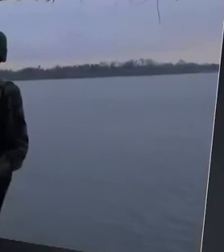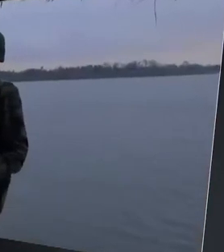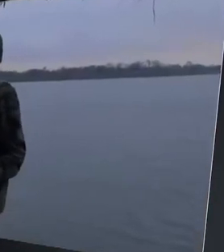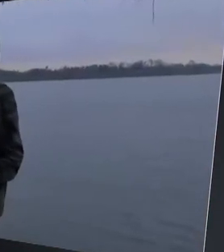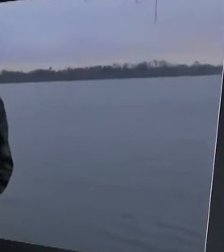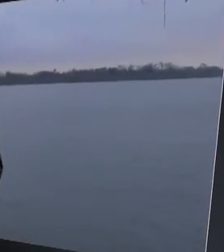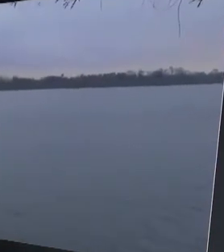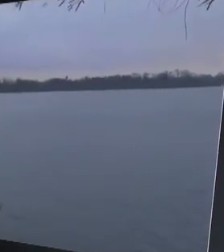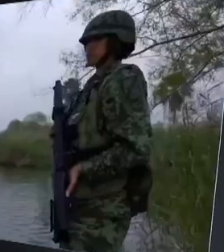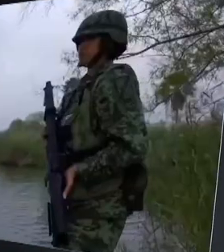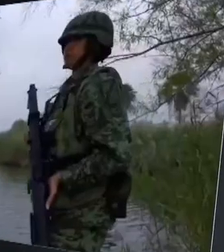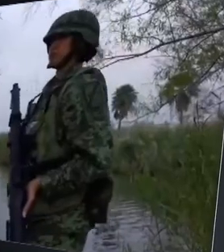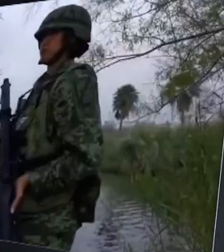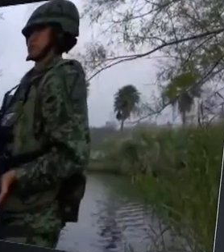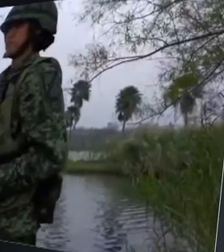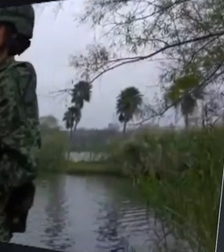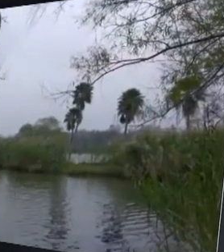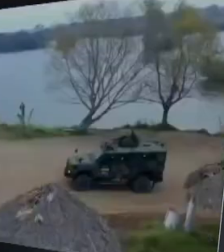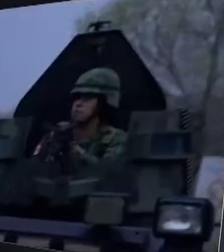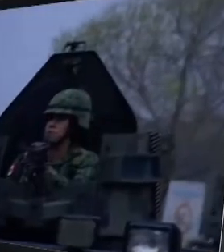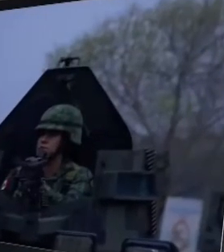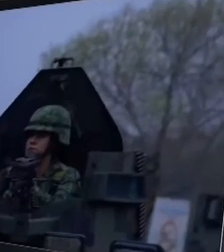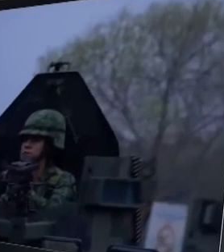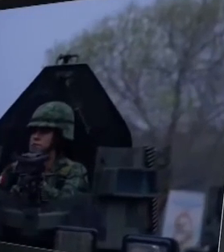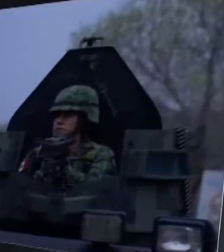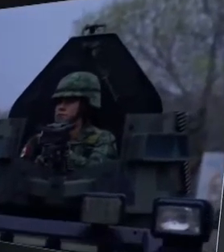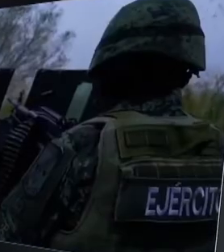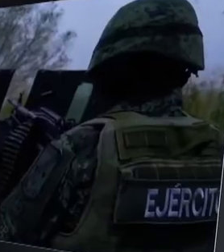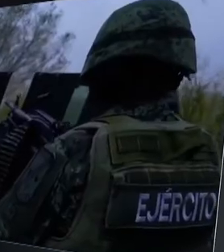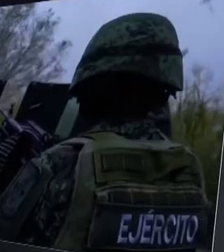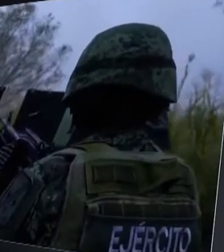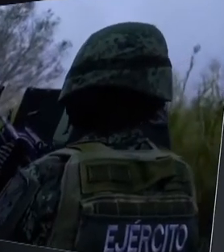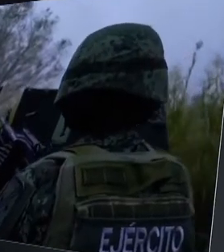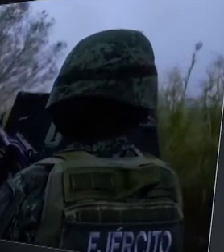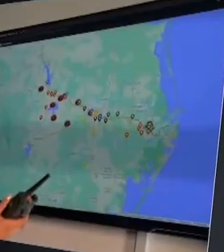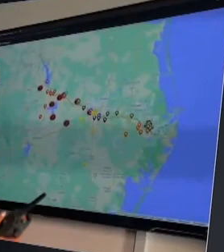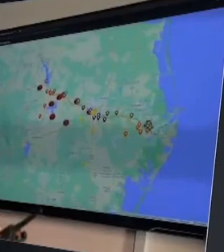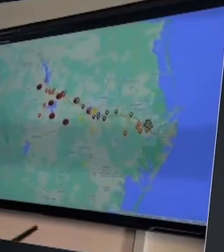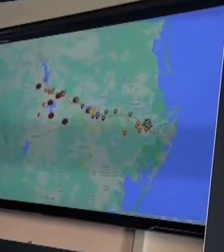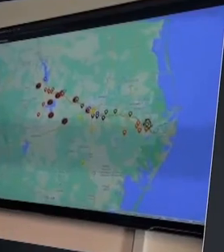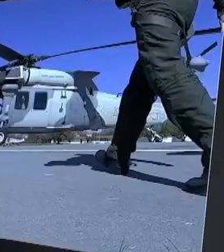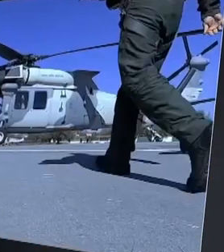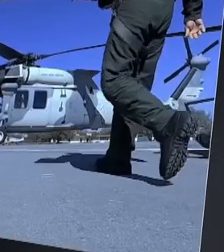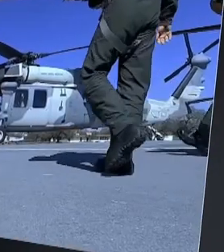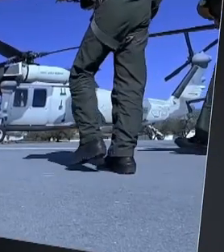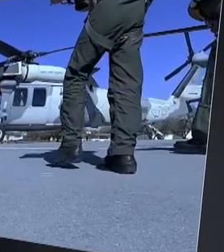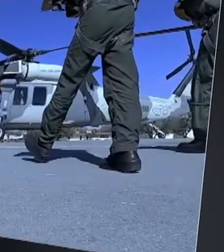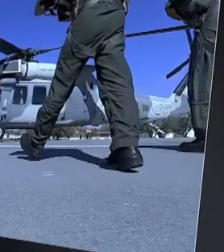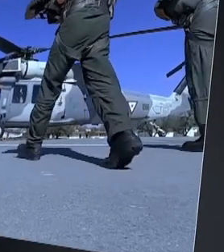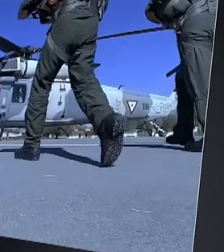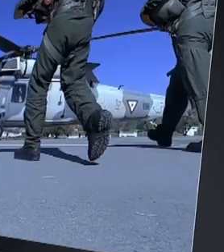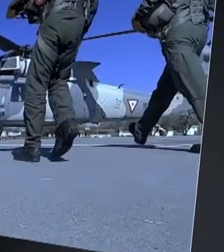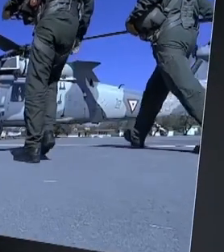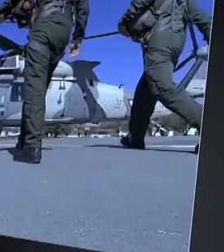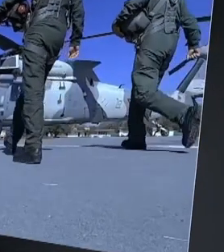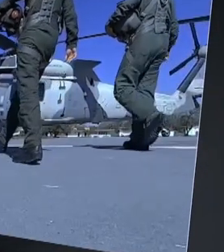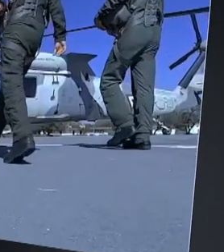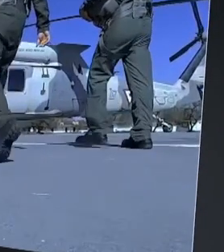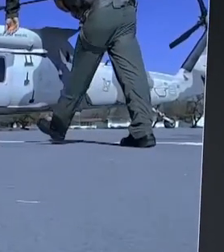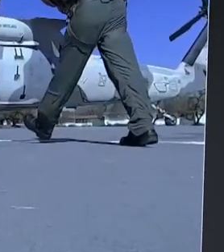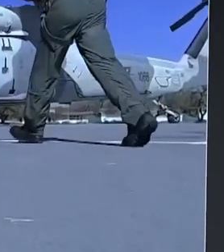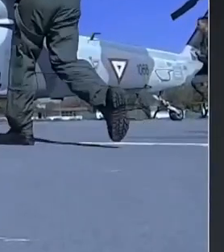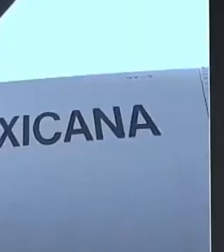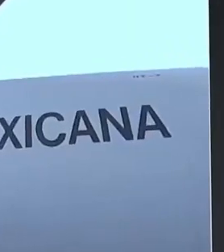garantizar la seguridad interior del país. Y aunque han cumplido con esta tarea en varias ocasiones en las últimas décadas,